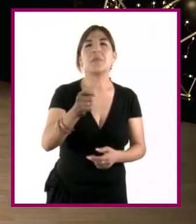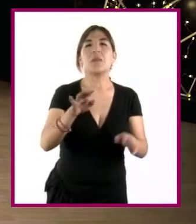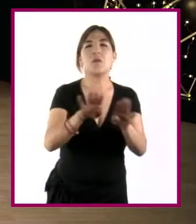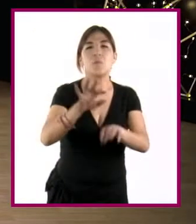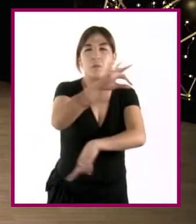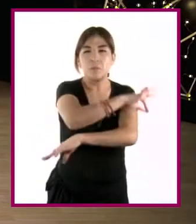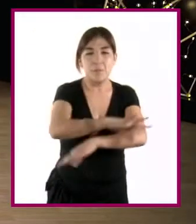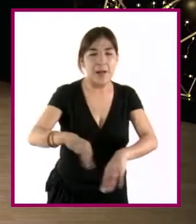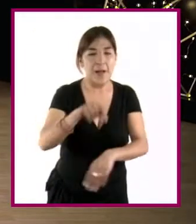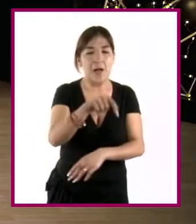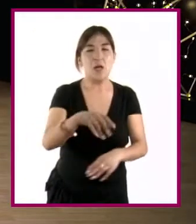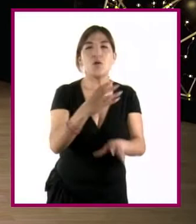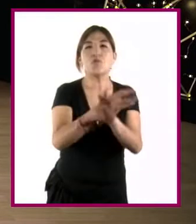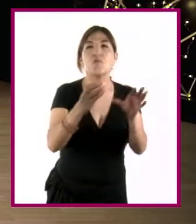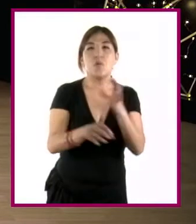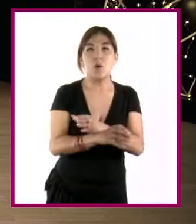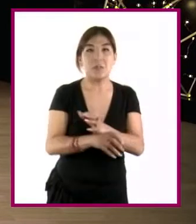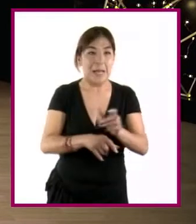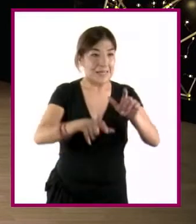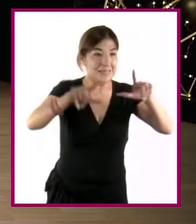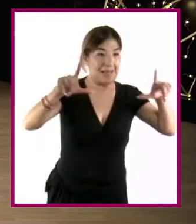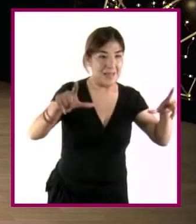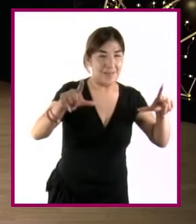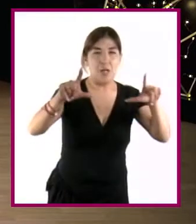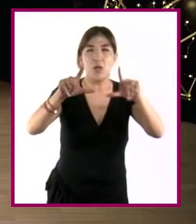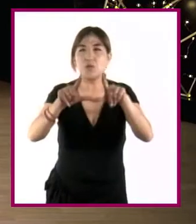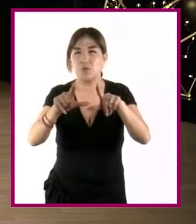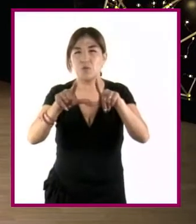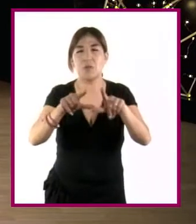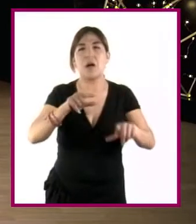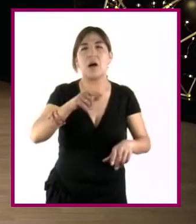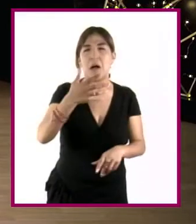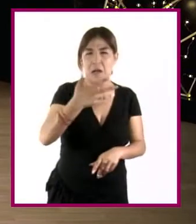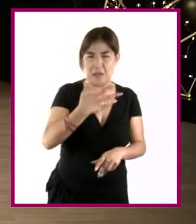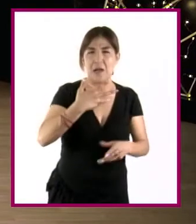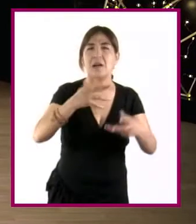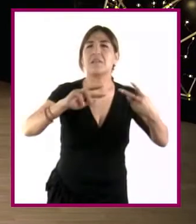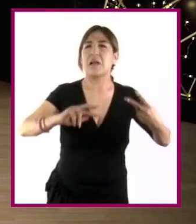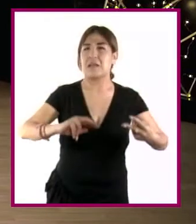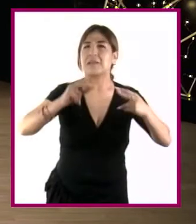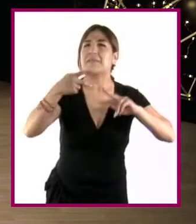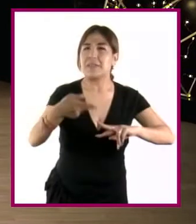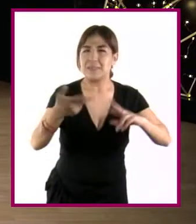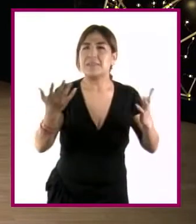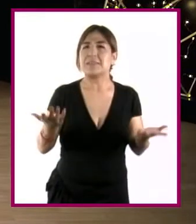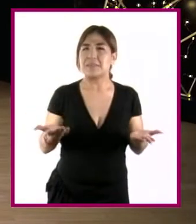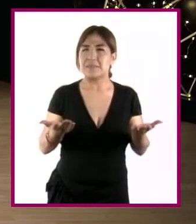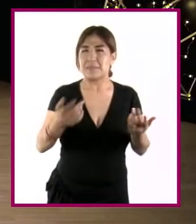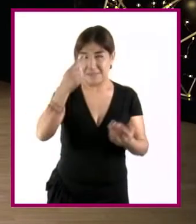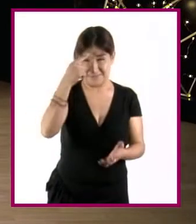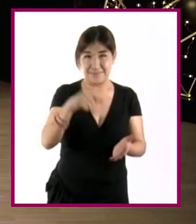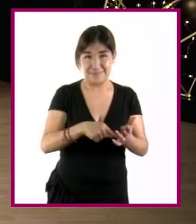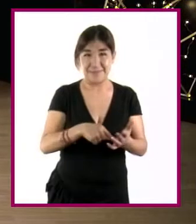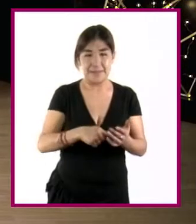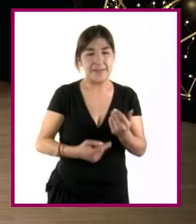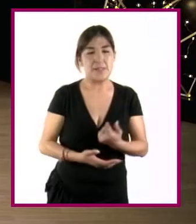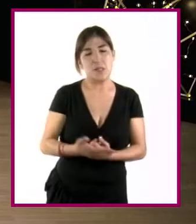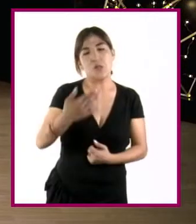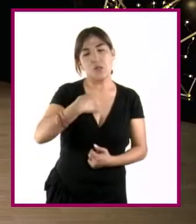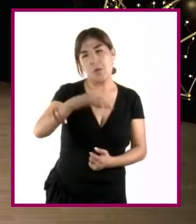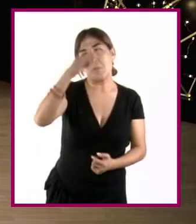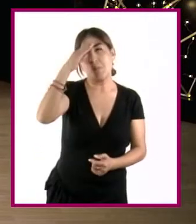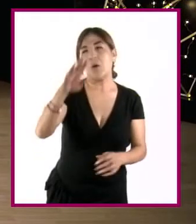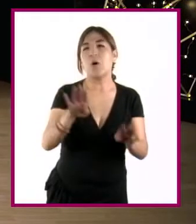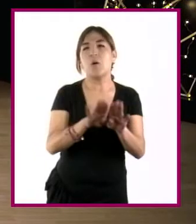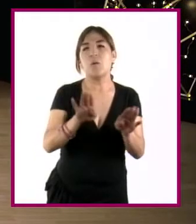representa un objeto más grande que él. ¿Creen que puede existir la situación contraria? Pues se me ocurre que al diseñar un